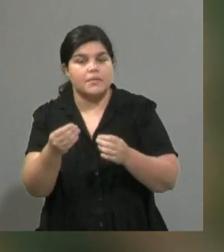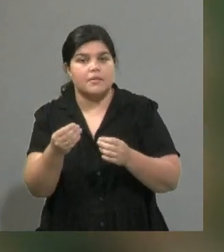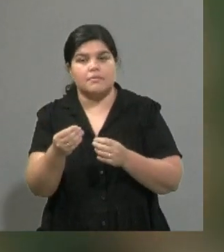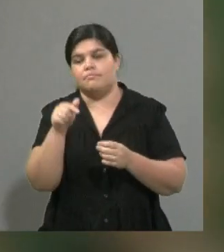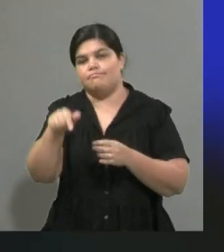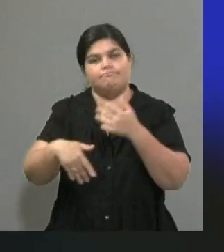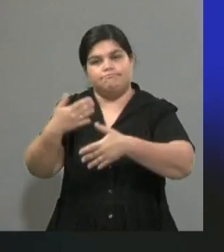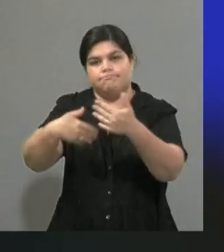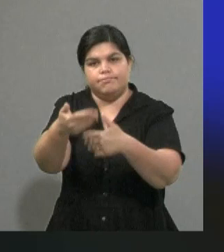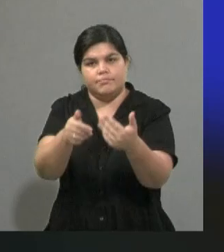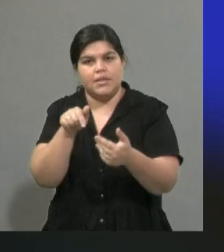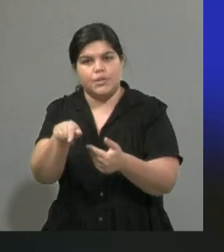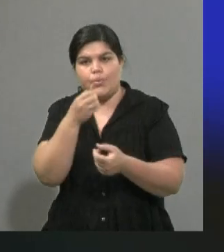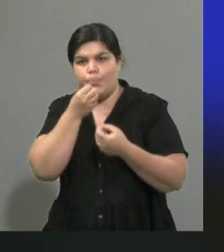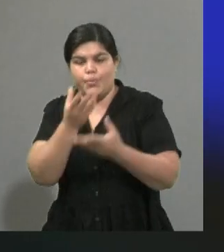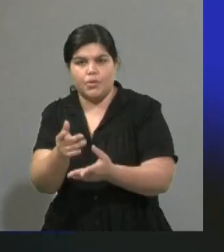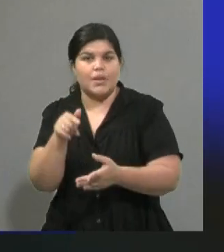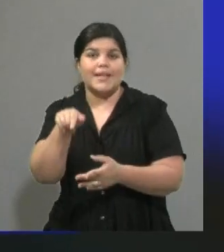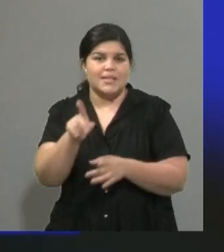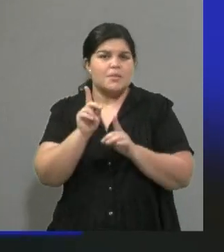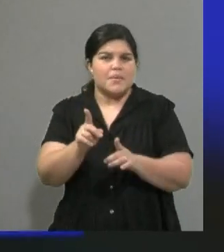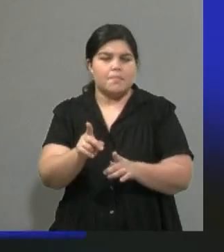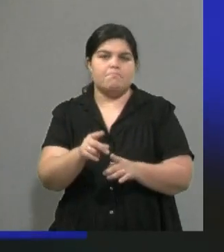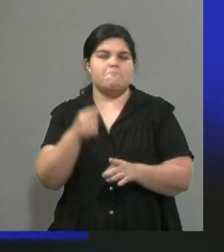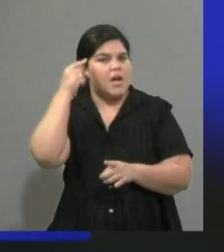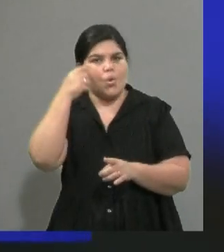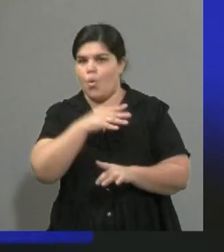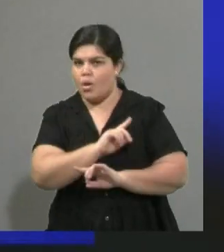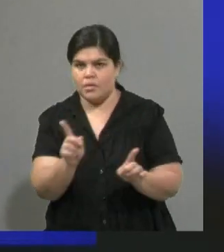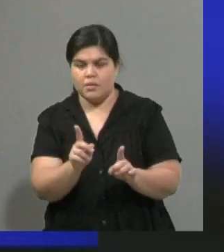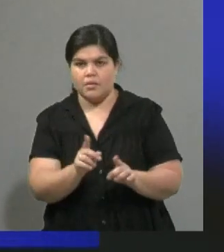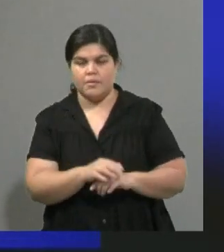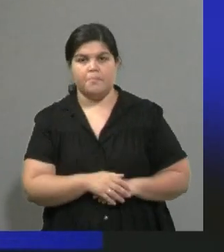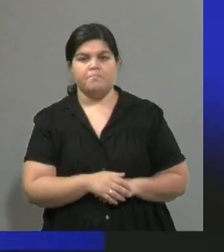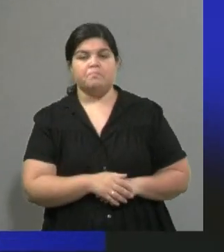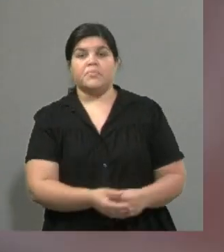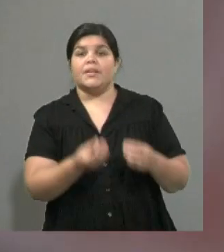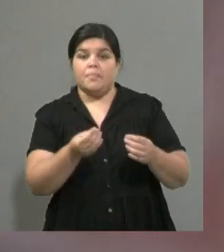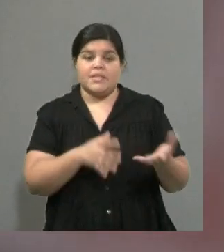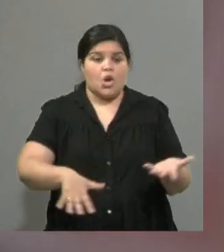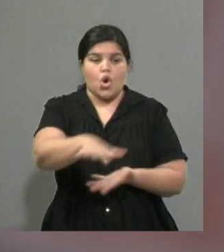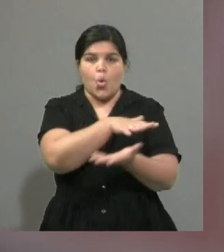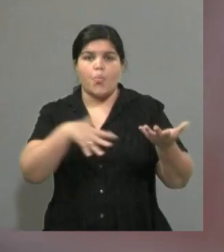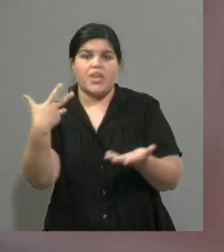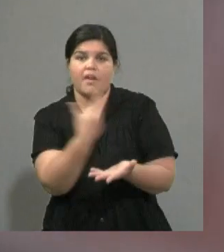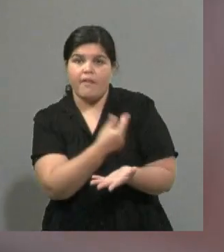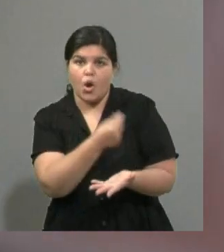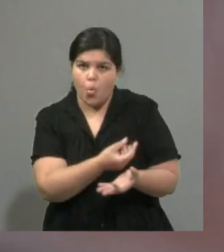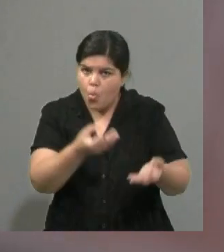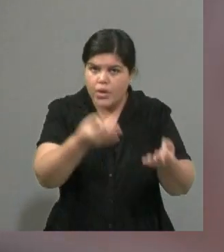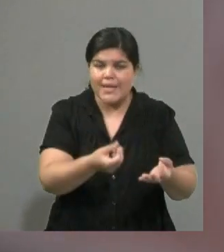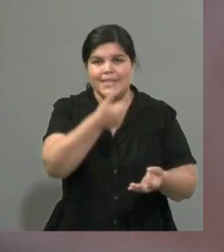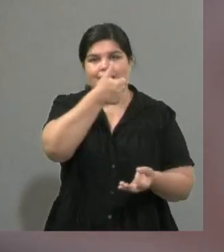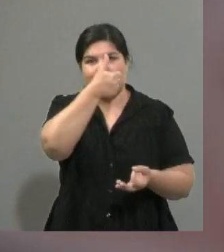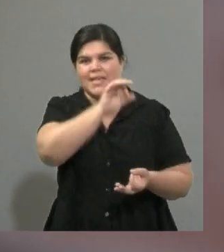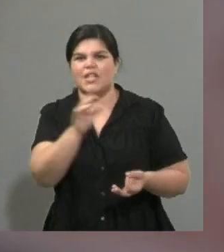demostrado que tampoco es una garantía de que efectivamente no se va a morir más gente. De hecho, bueno, estamos viendo más de 600